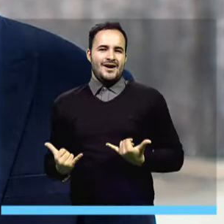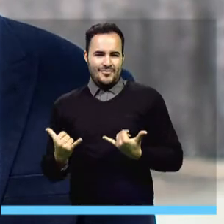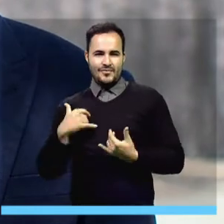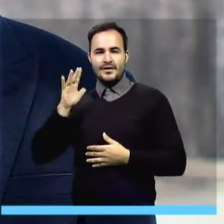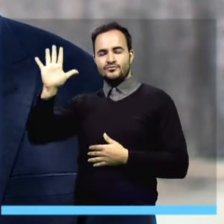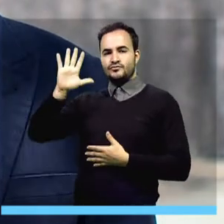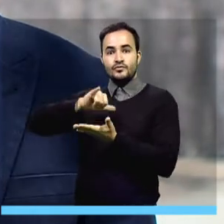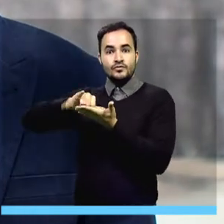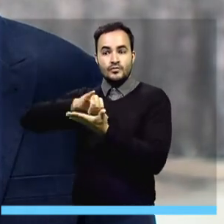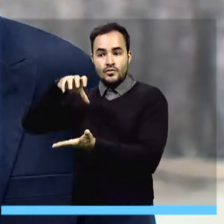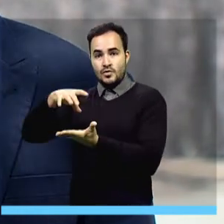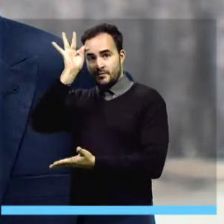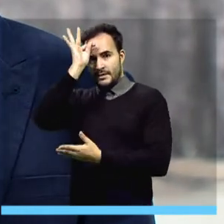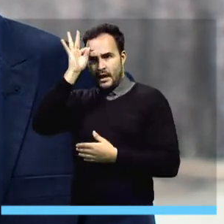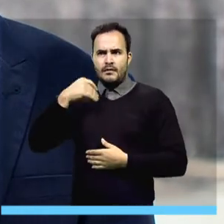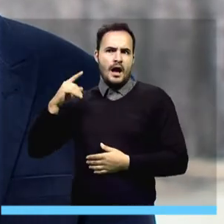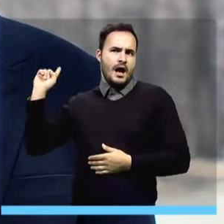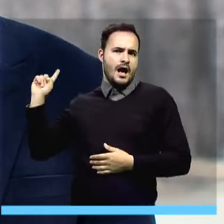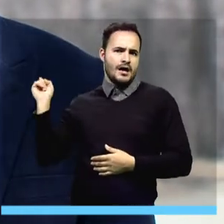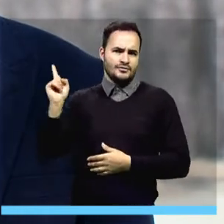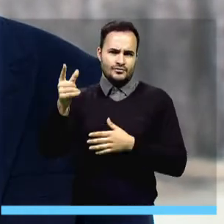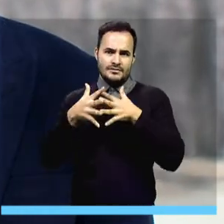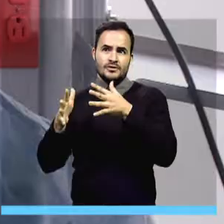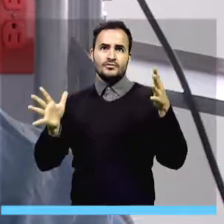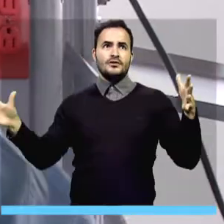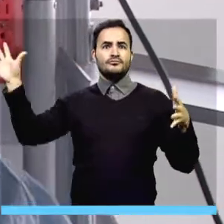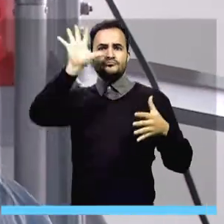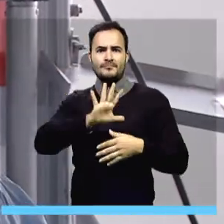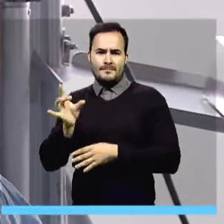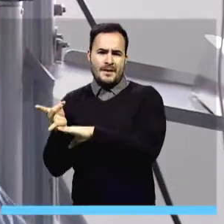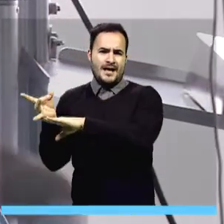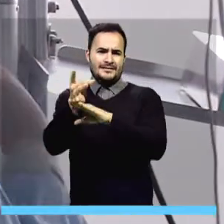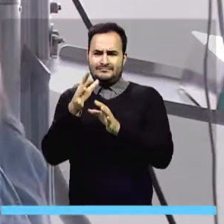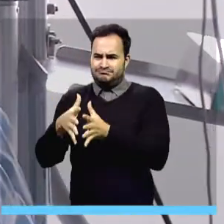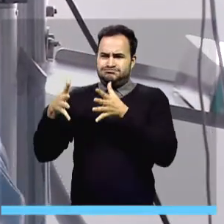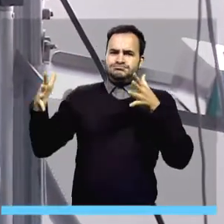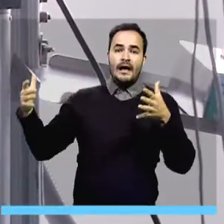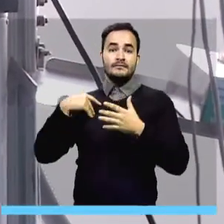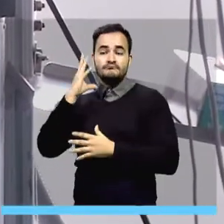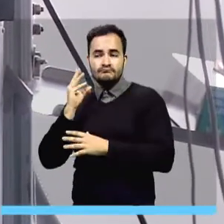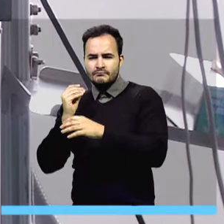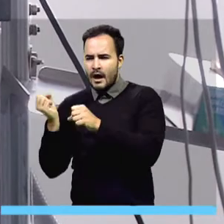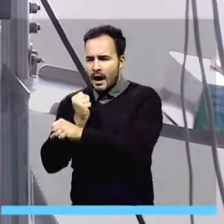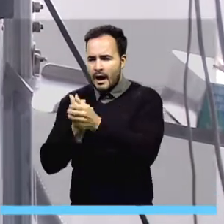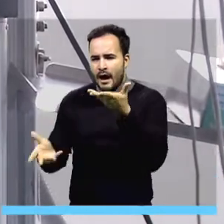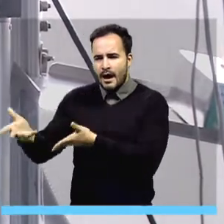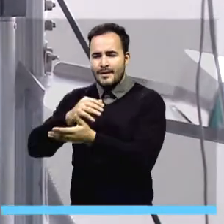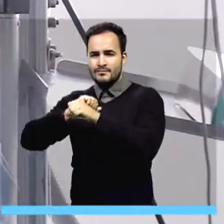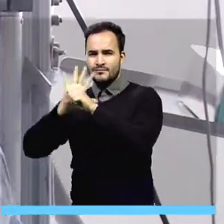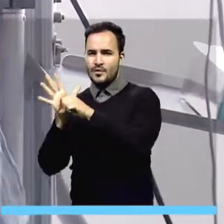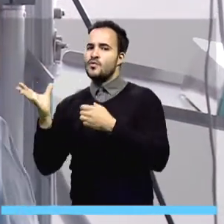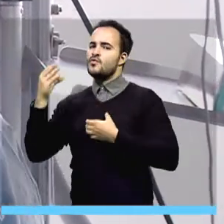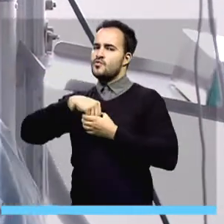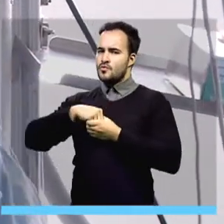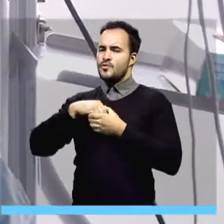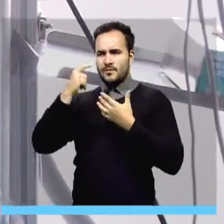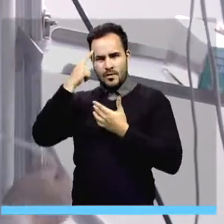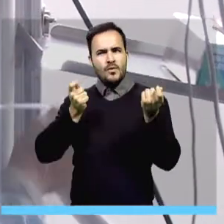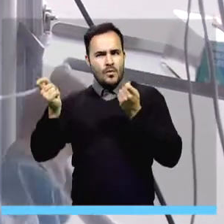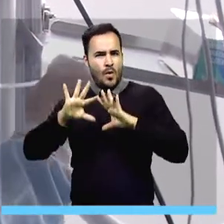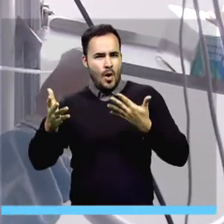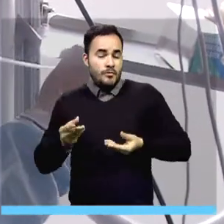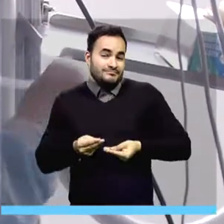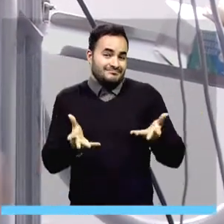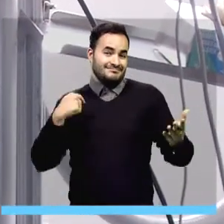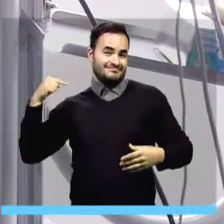Belgio, que es el hospital público más antiguo y más grande de Estados Unidos, tuvimos ya la experiencia que nos enseñó bastante y nos dejó bastantes puntos a que se